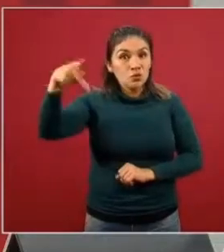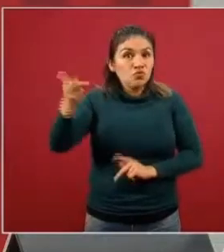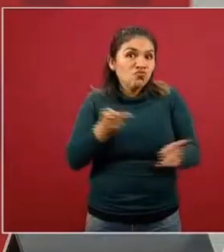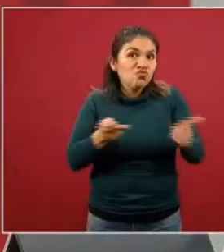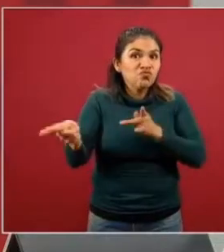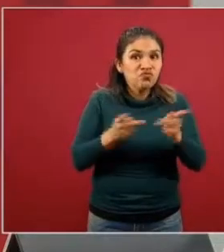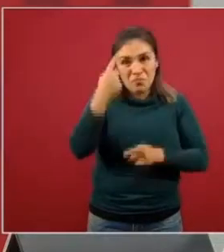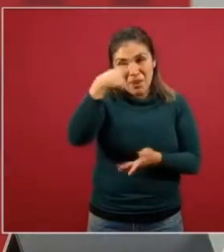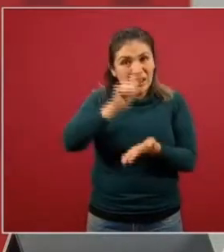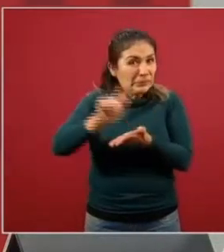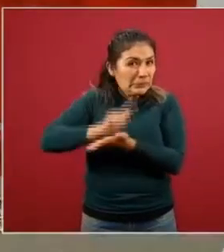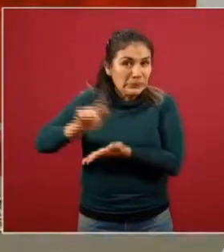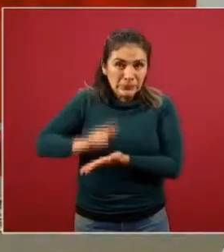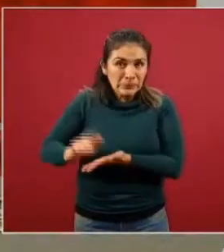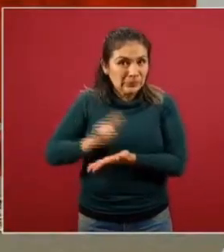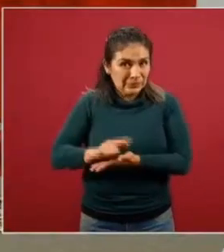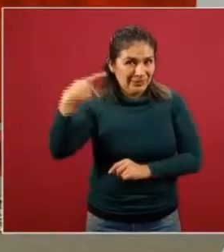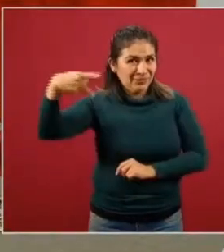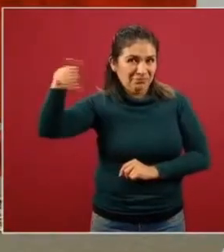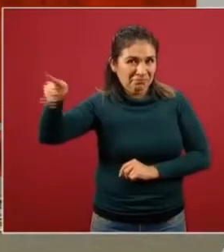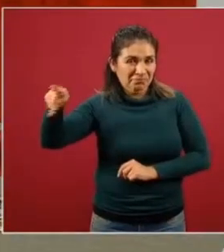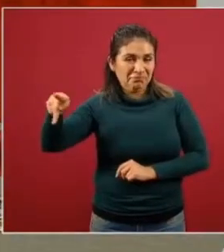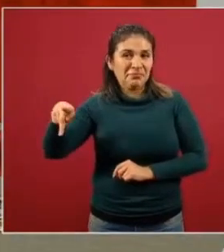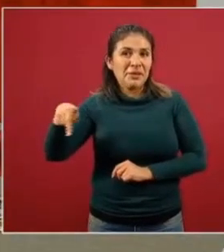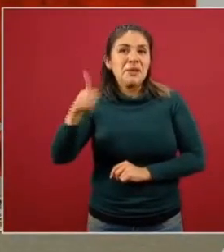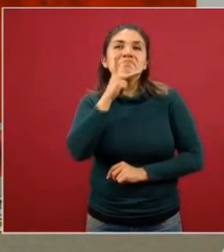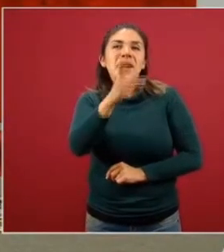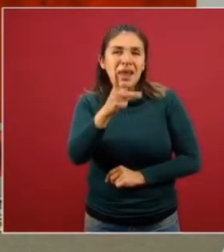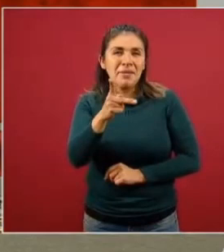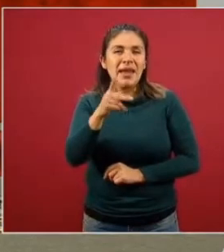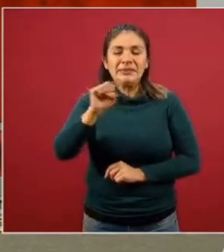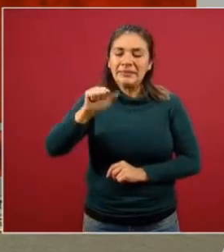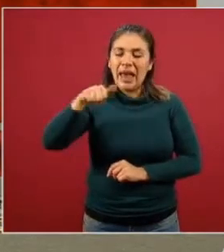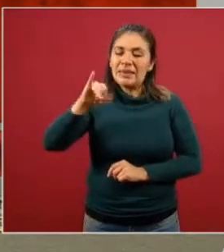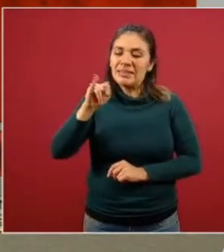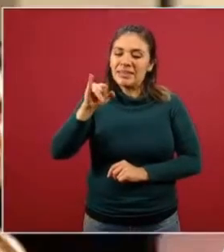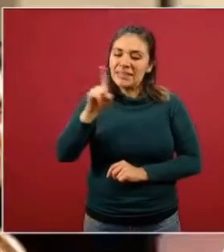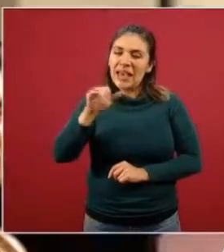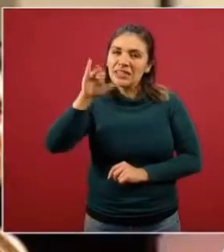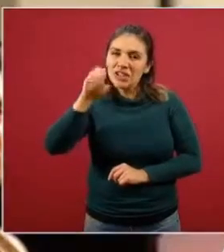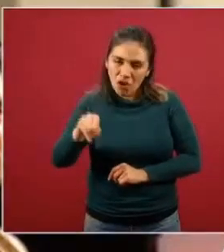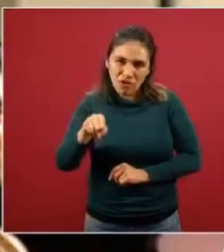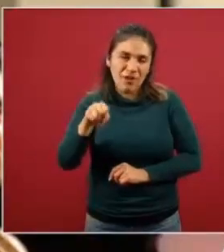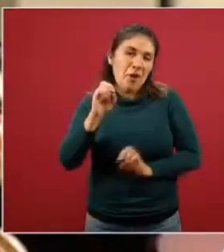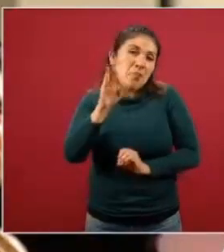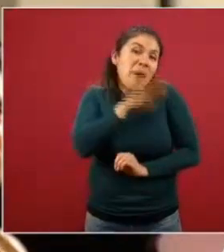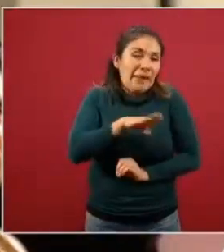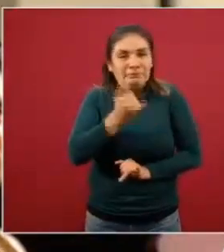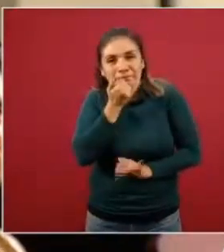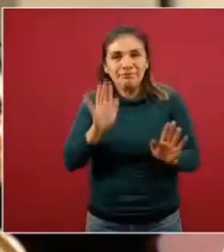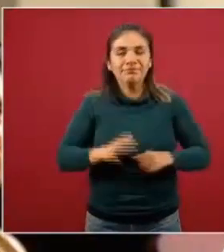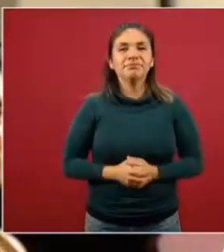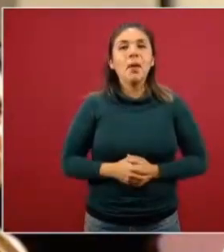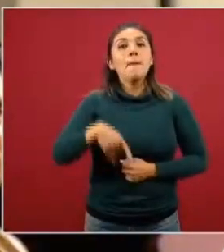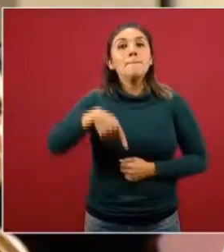sanitización, perdón, si no dije ahorita bien la palabra, disculpa. Entonces, esta